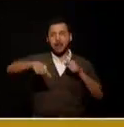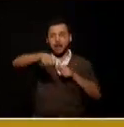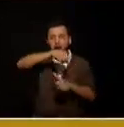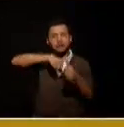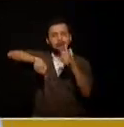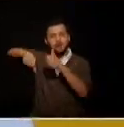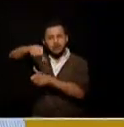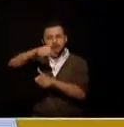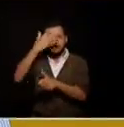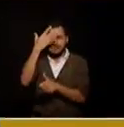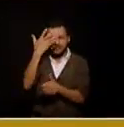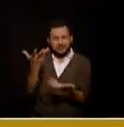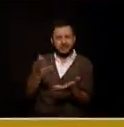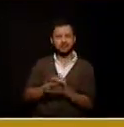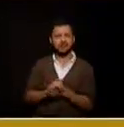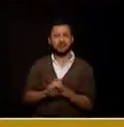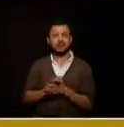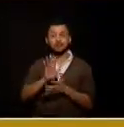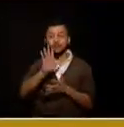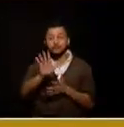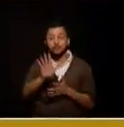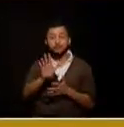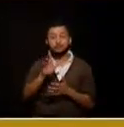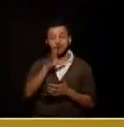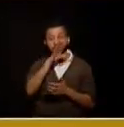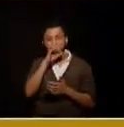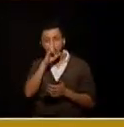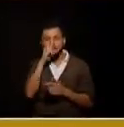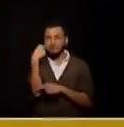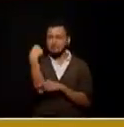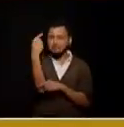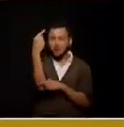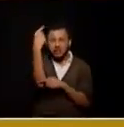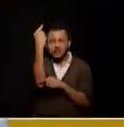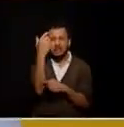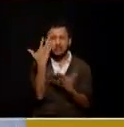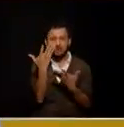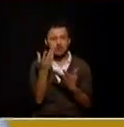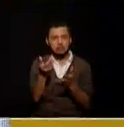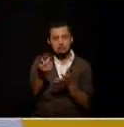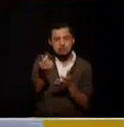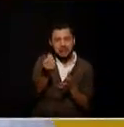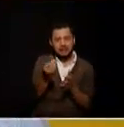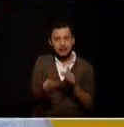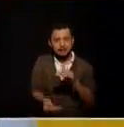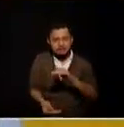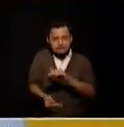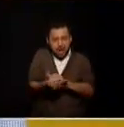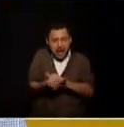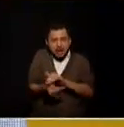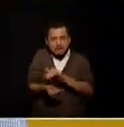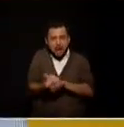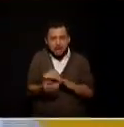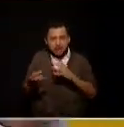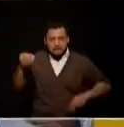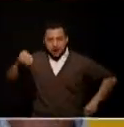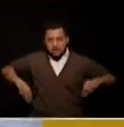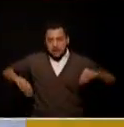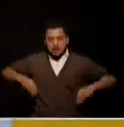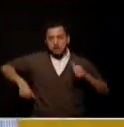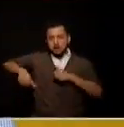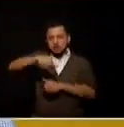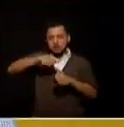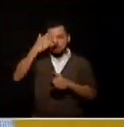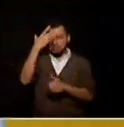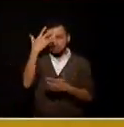que están ahora con un candidato llegan a repartirse la torta de nuestro presupuesto y eso lo que está pasando miren lo